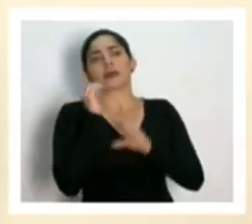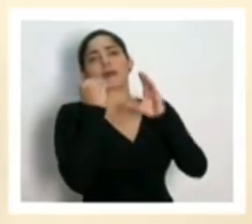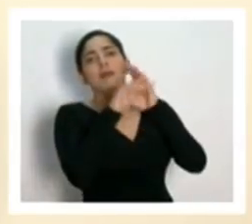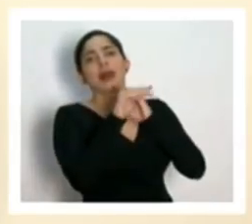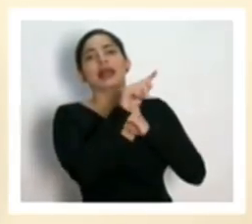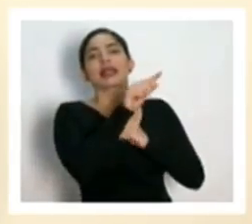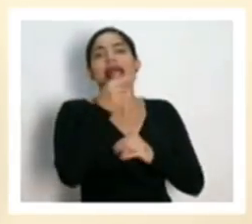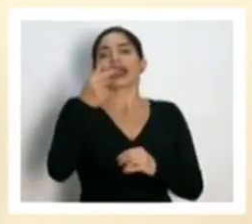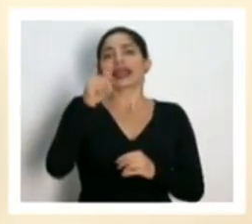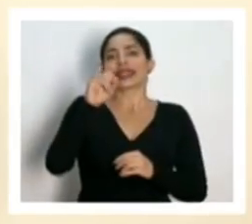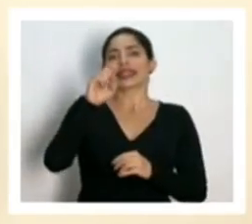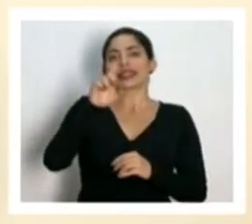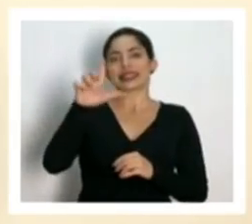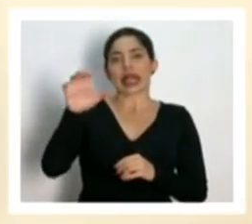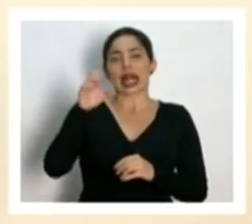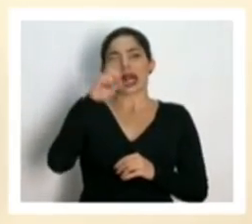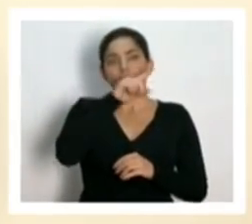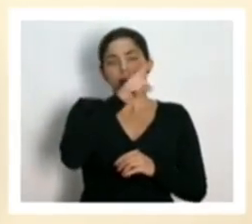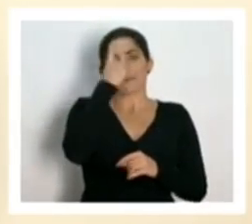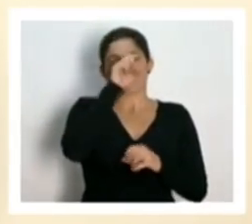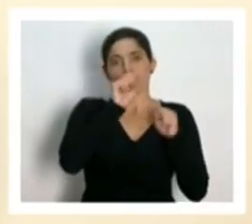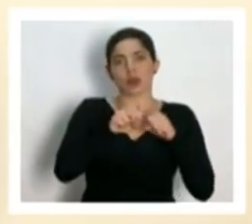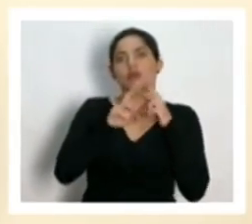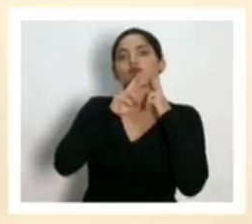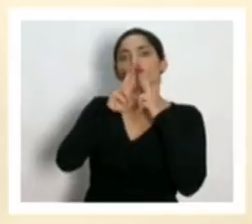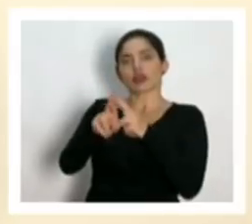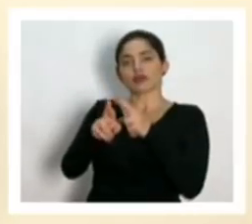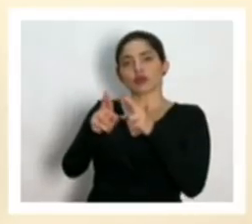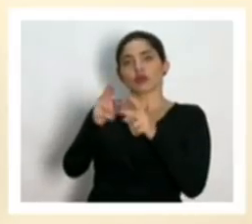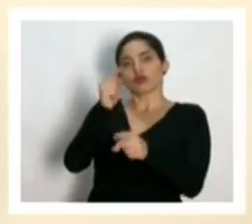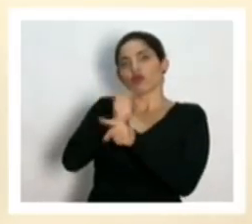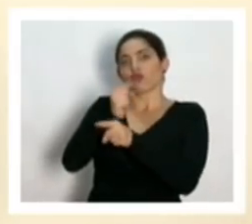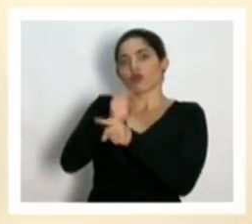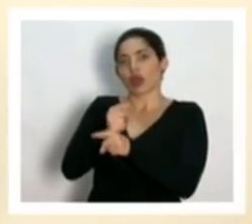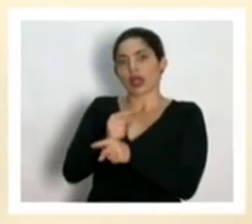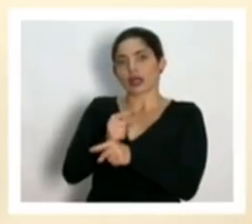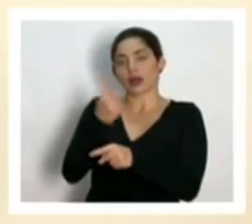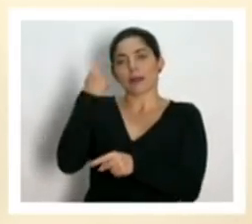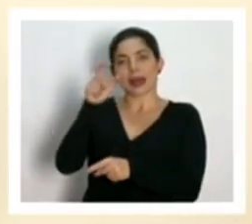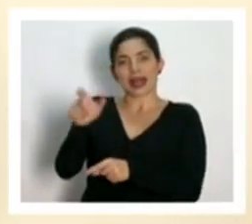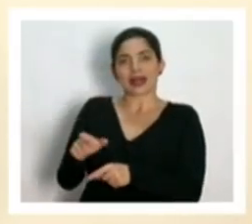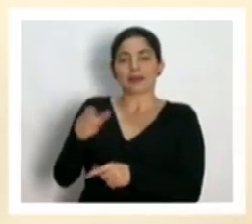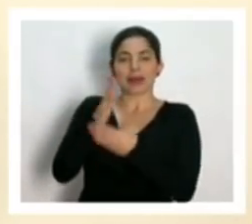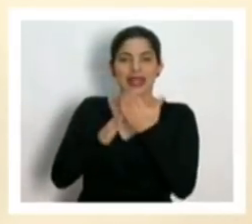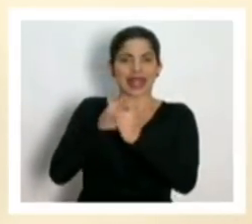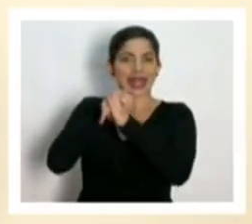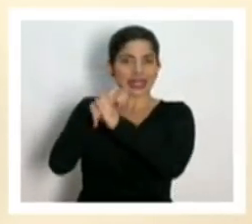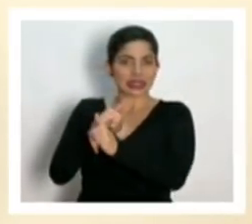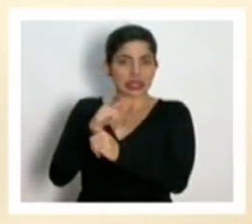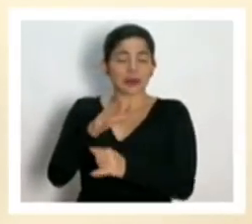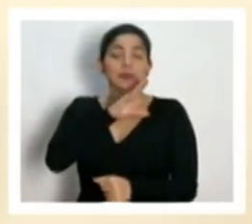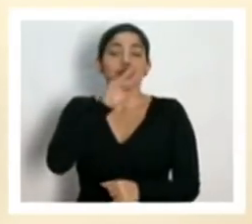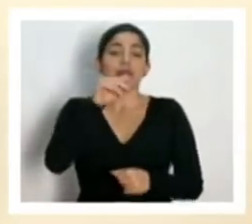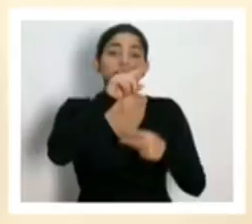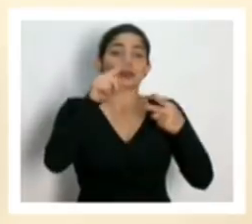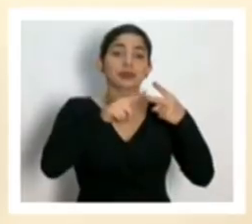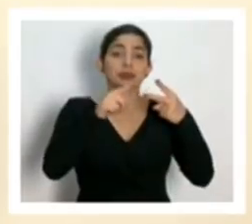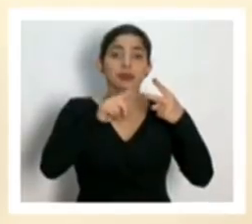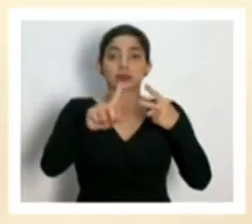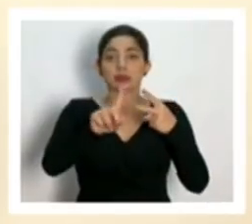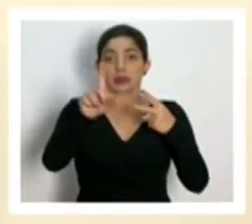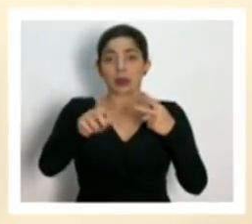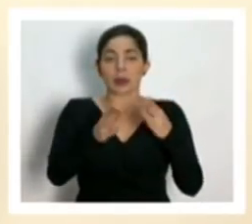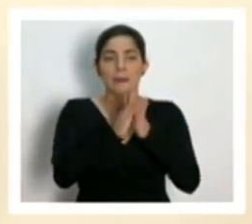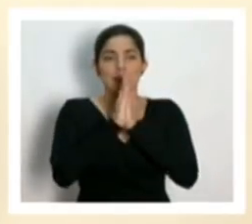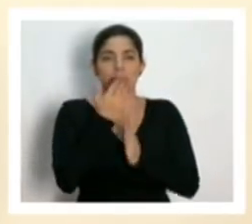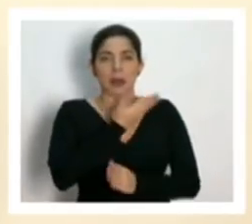Giselle, para dar oportuna respuesta a Sergio Jiménez de Extra. Y la segunda es, y se la